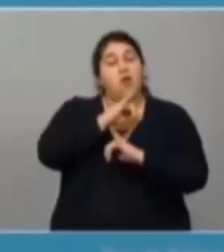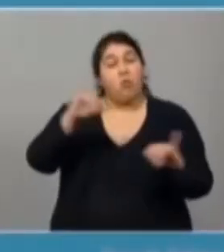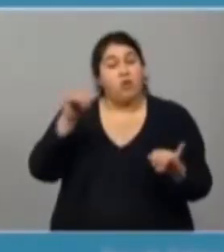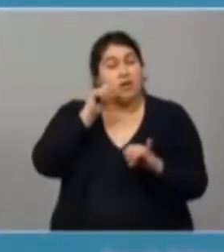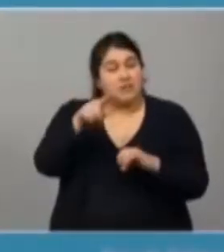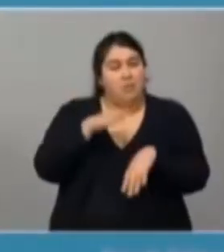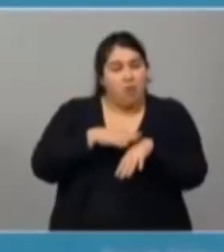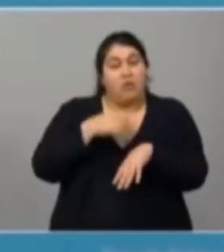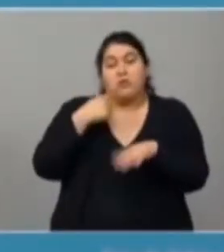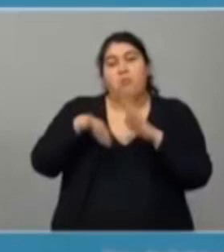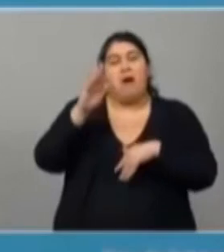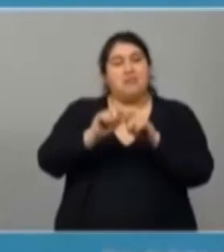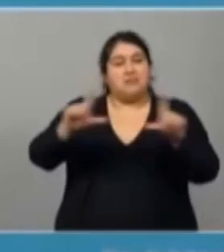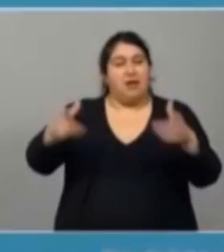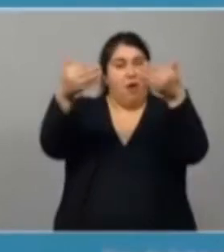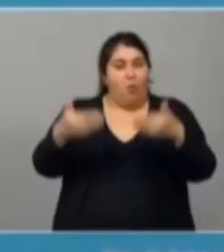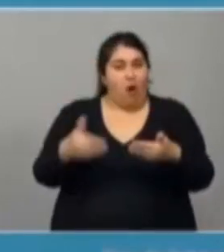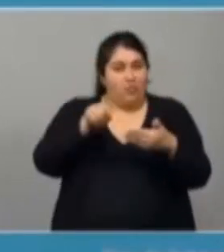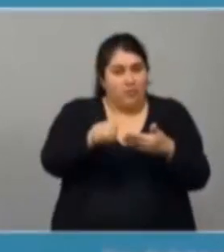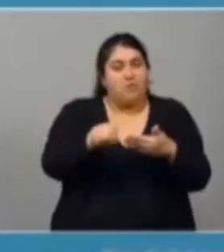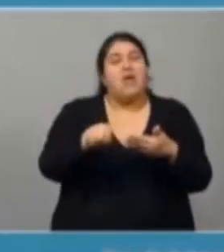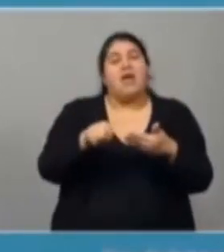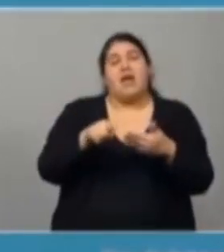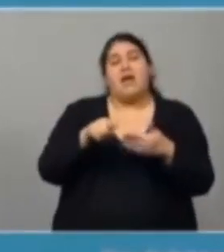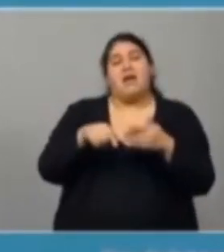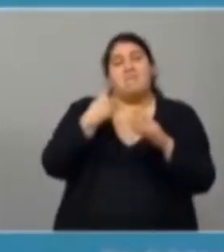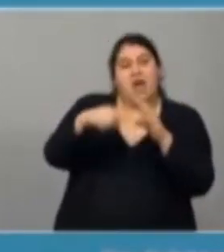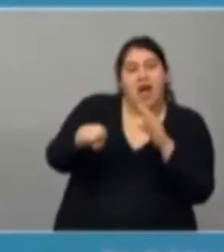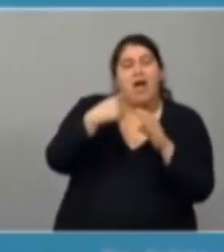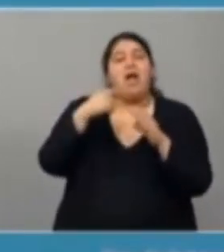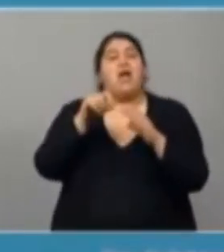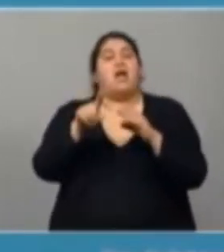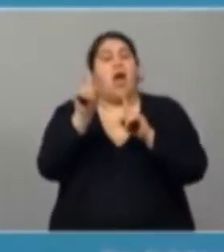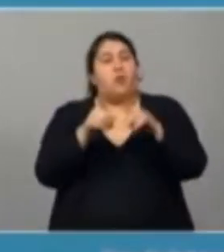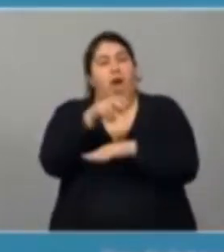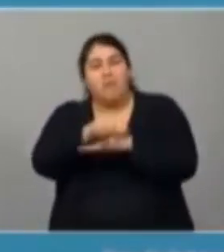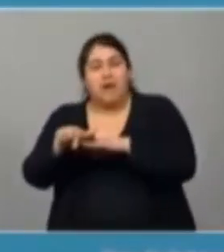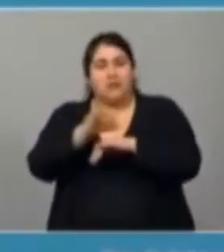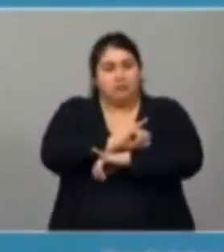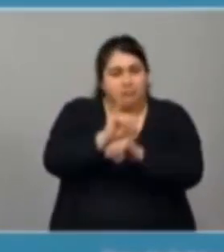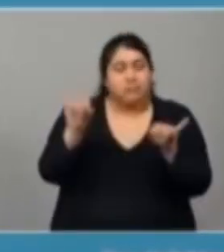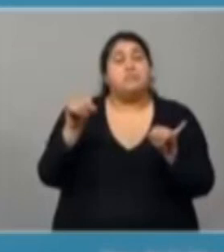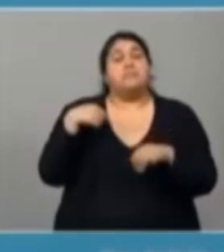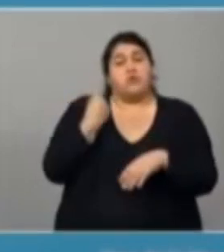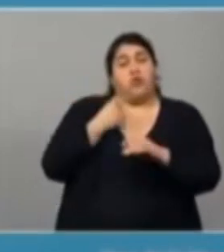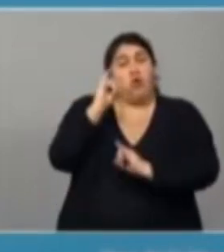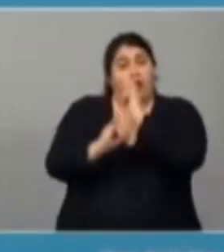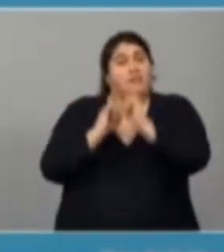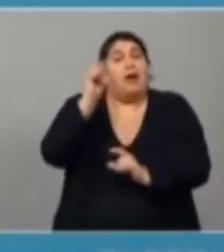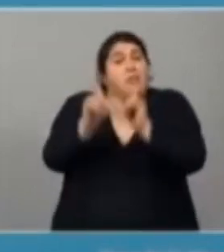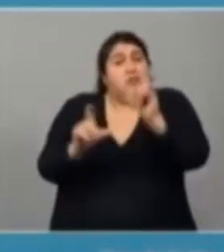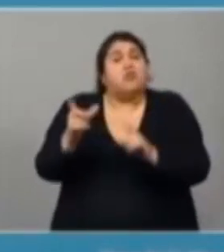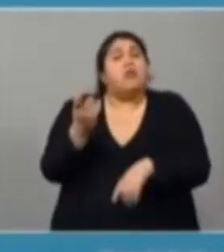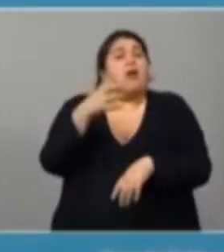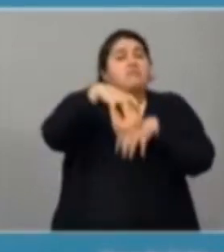a través de nuestra comunicación por mail y por la aplicación. Le vamos a contar a la gente dónde